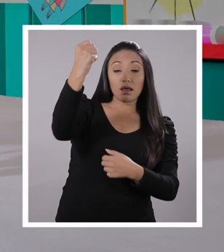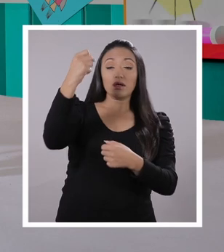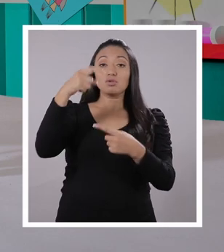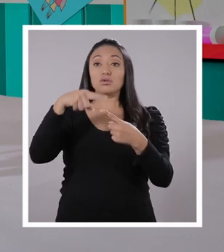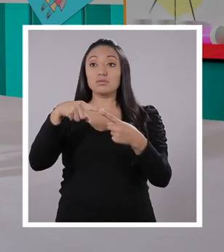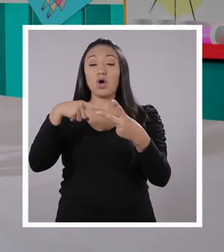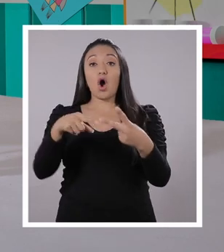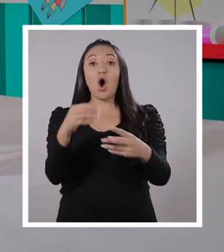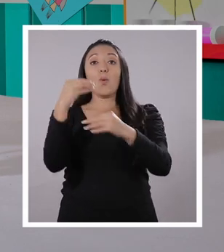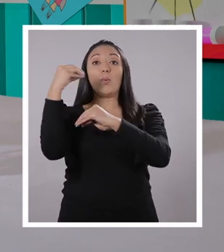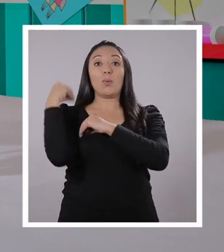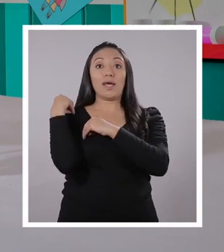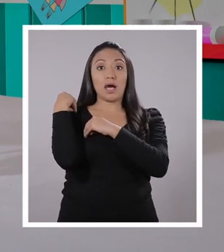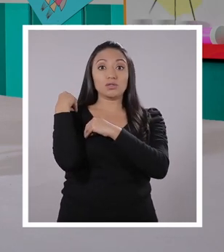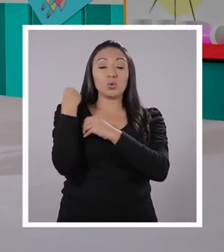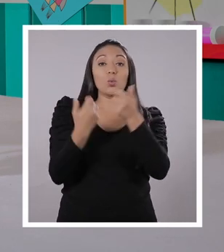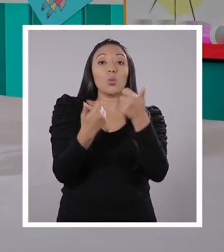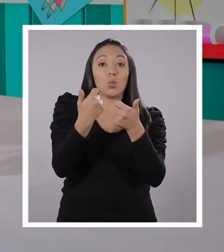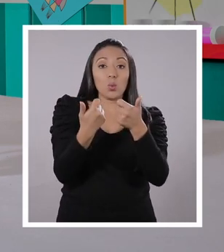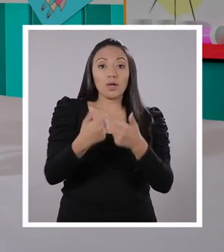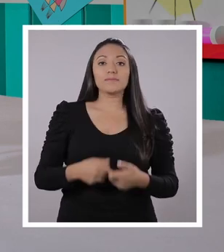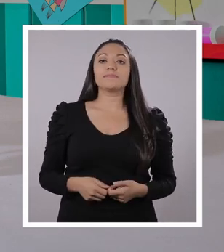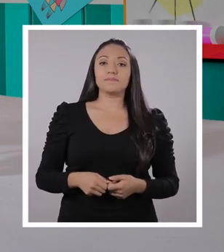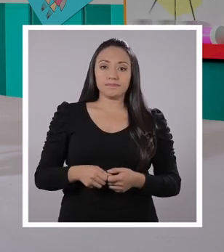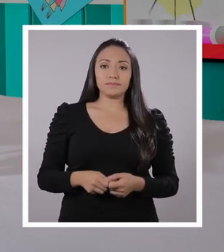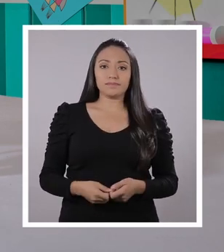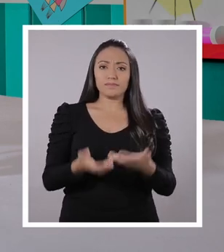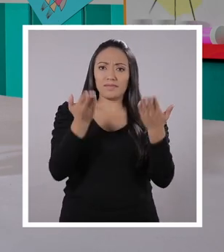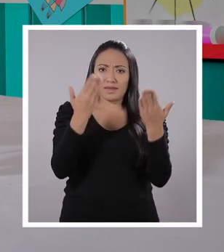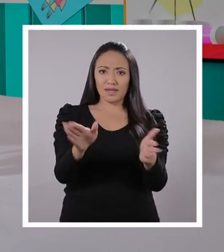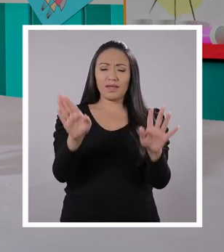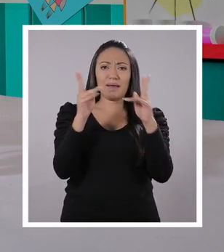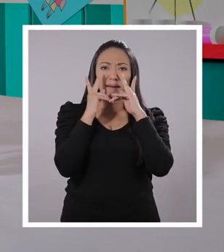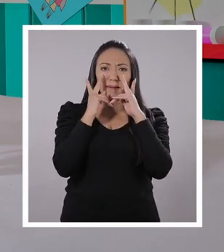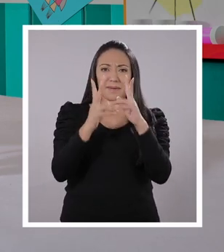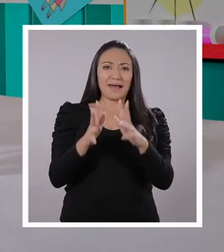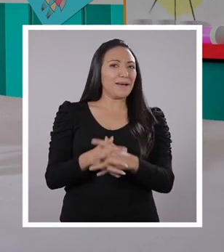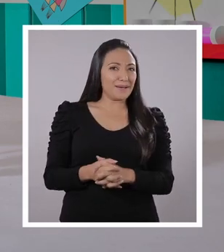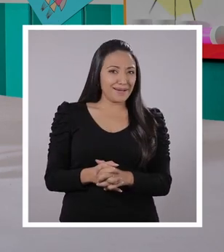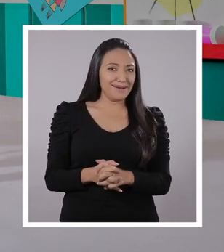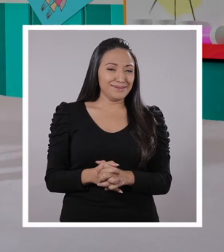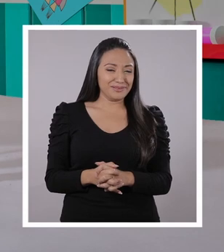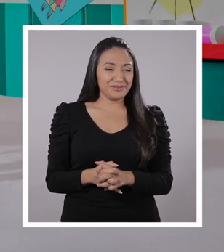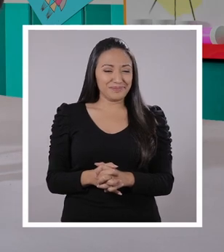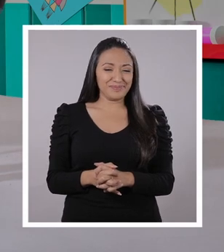responsabilidades. Así que ¿listos? ¡Listísimos! A ver si a cómo le atino a los temas.